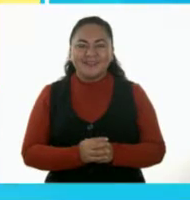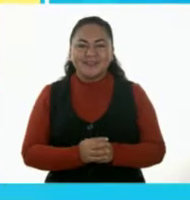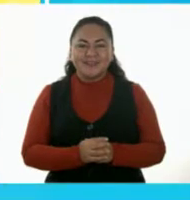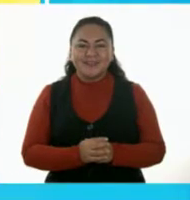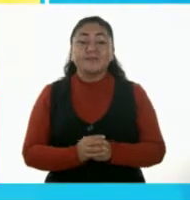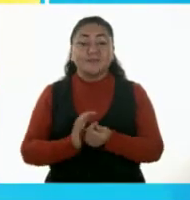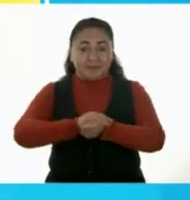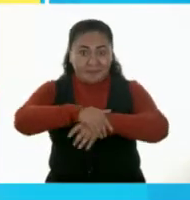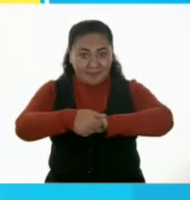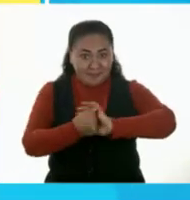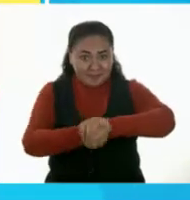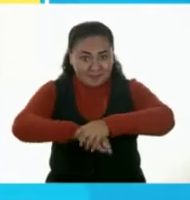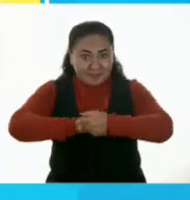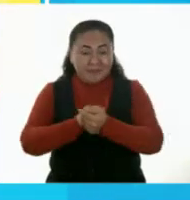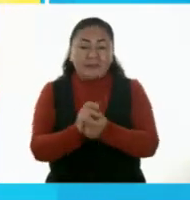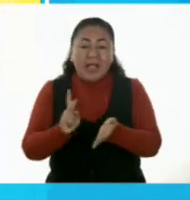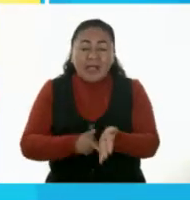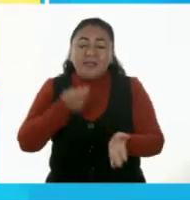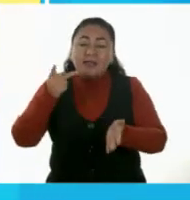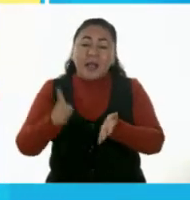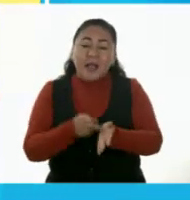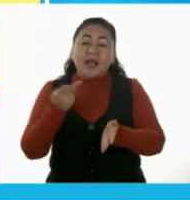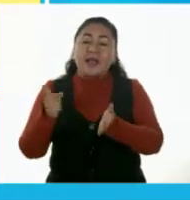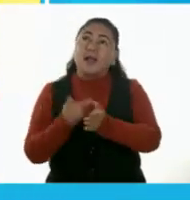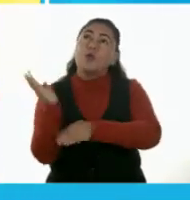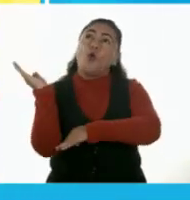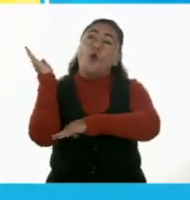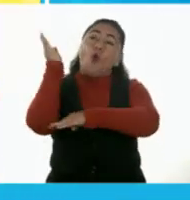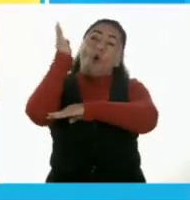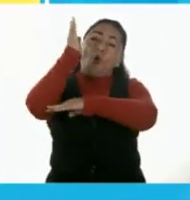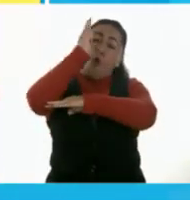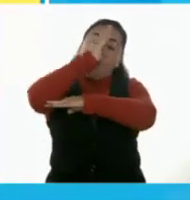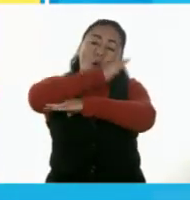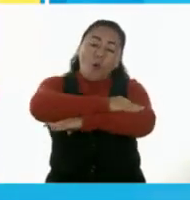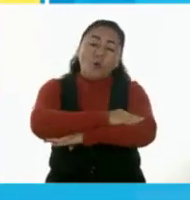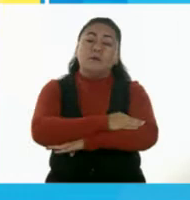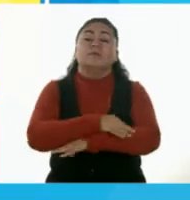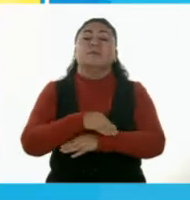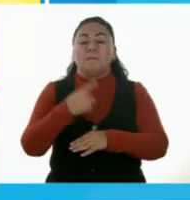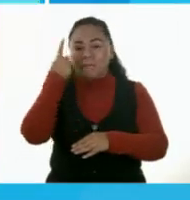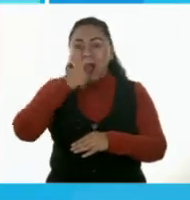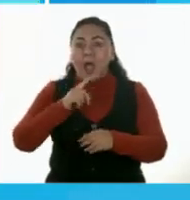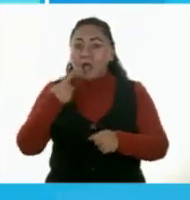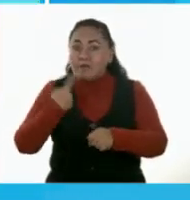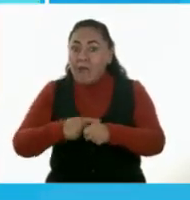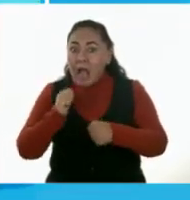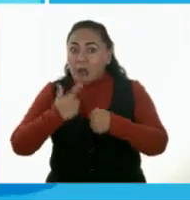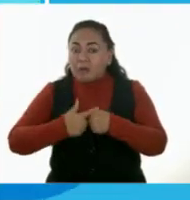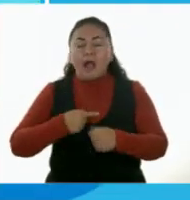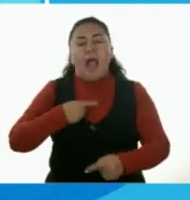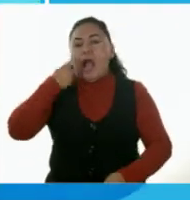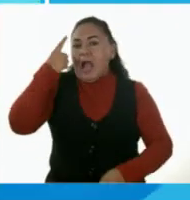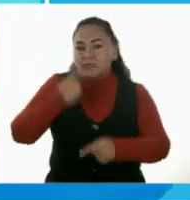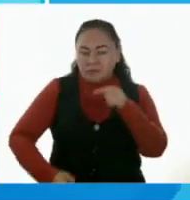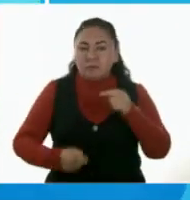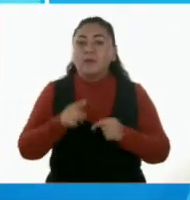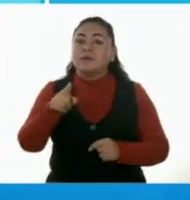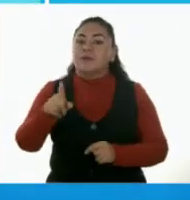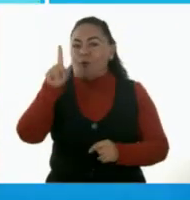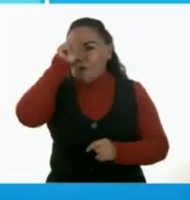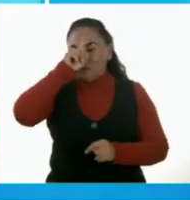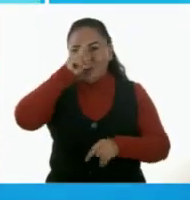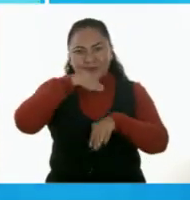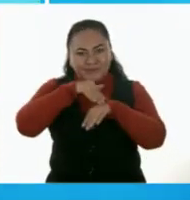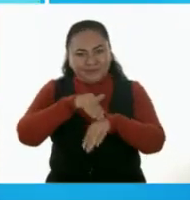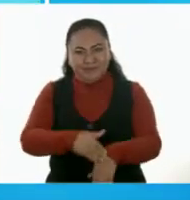Lavarnos las manos varias veces al día es importante para prevenir cualquier enfermedad. Sigue estos pasos para